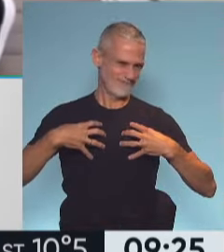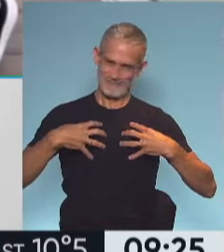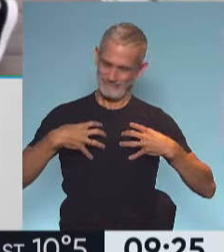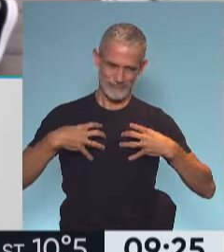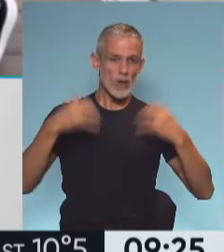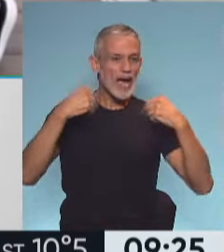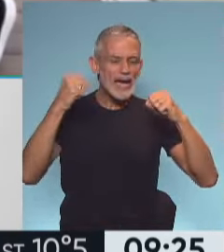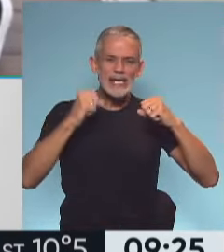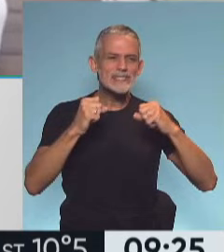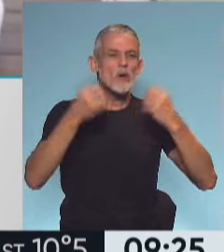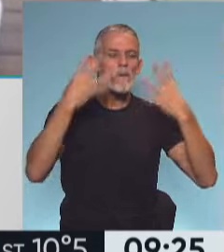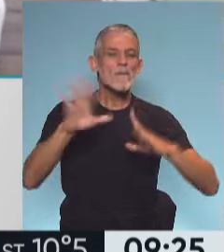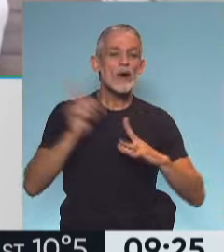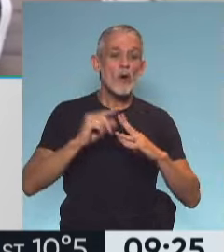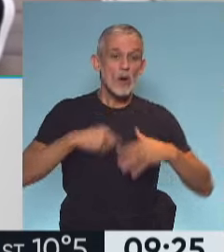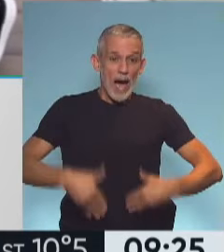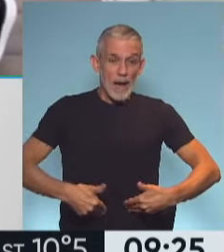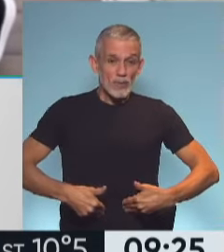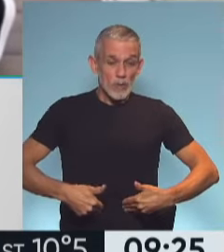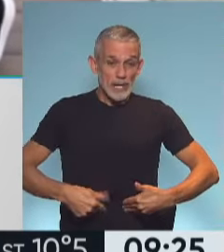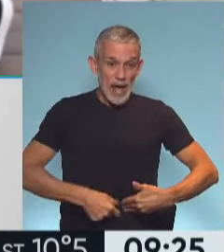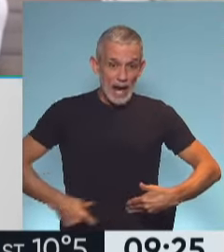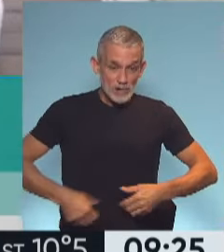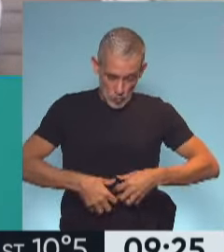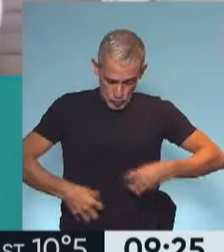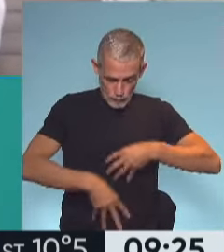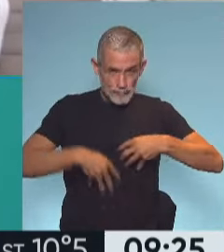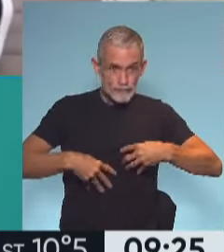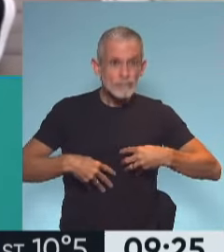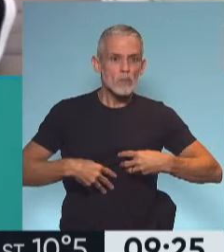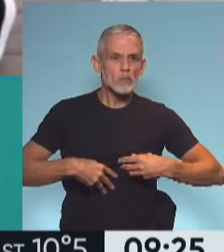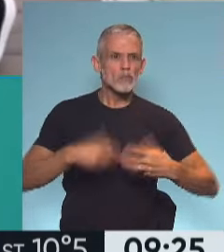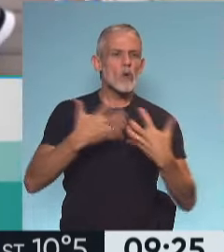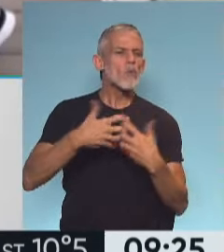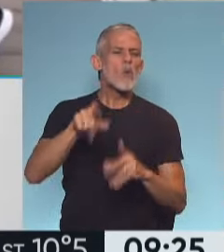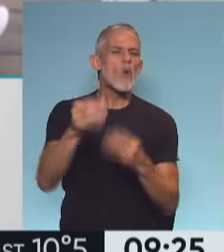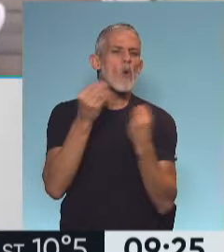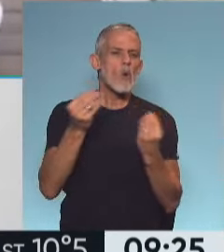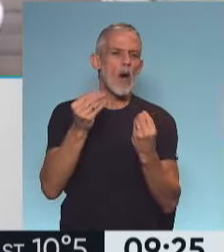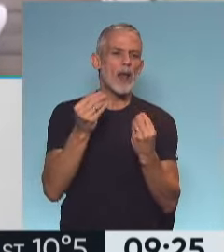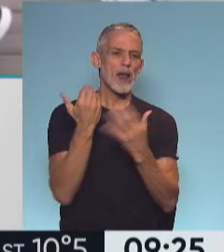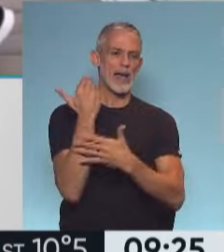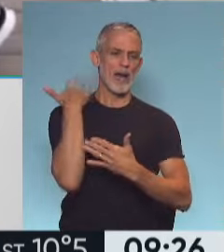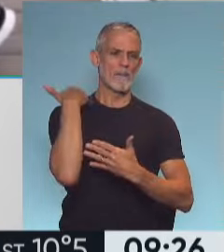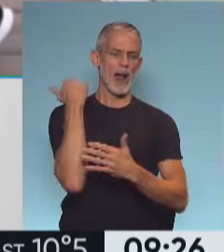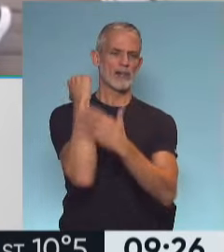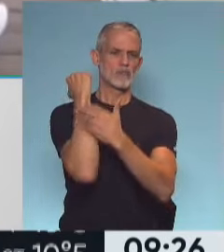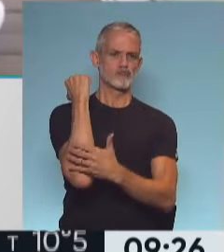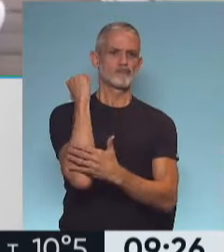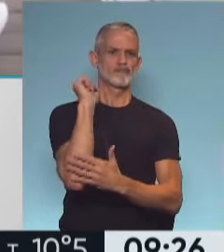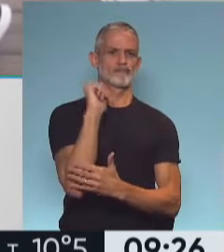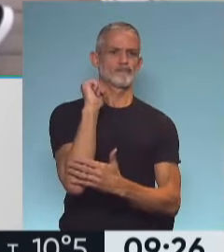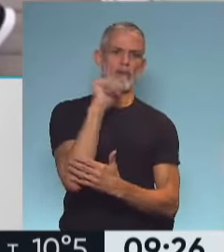ejercicios que mejor trabajan los abdominales en su función. La función de los abdominales es dar